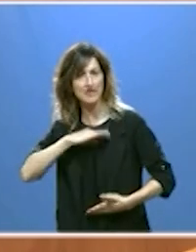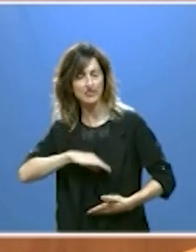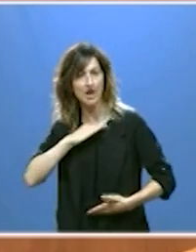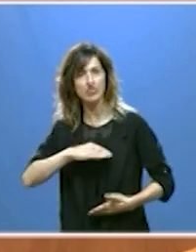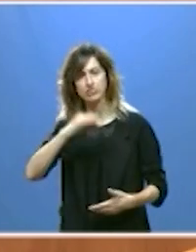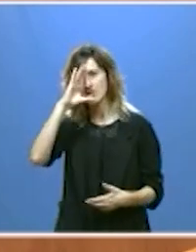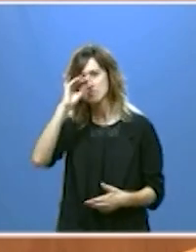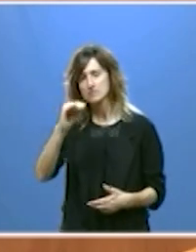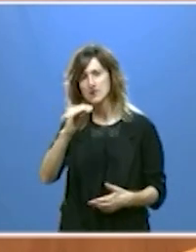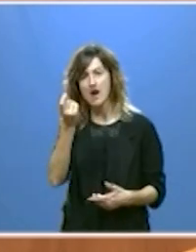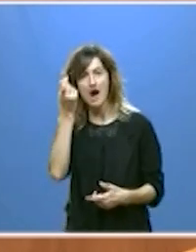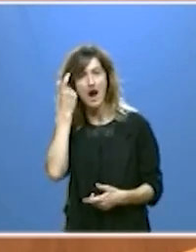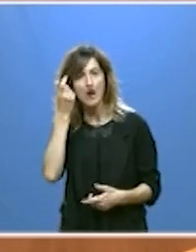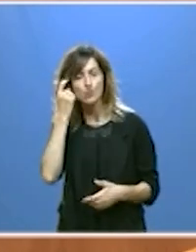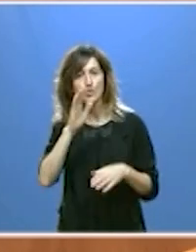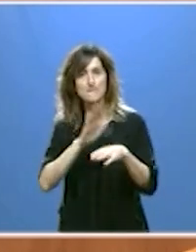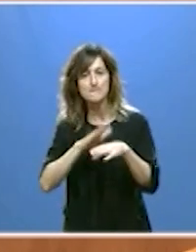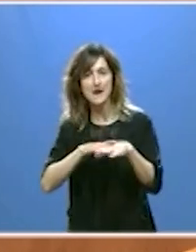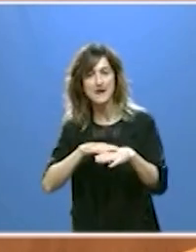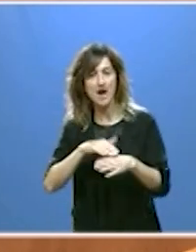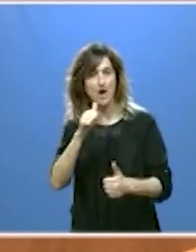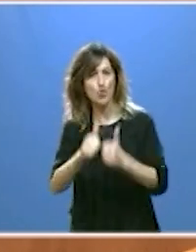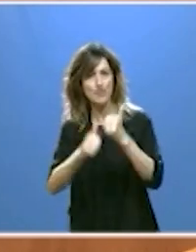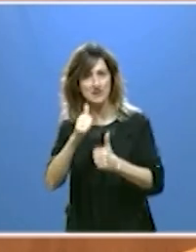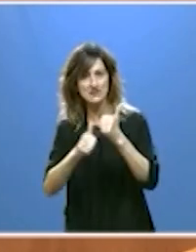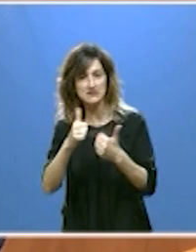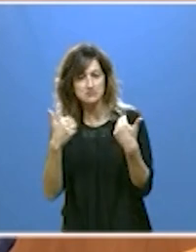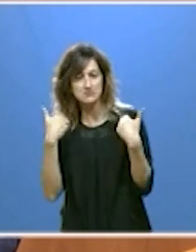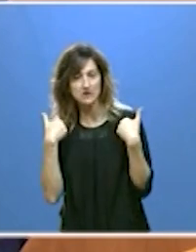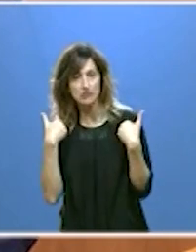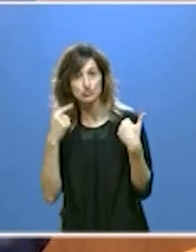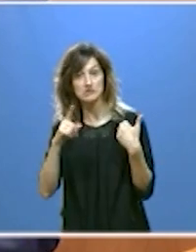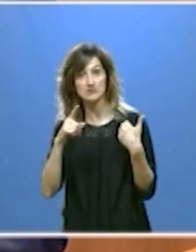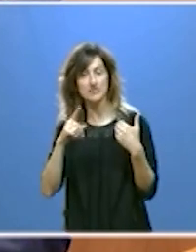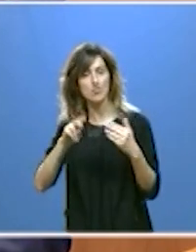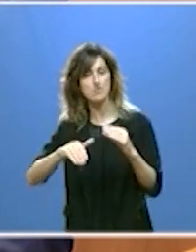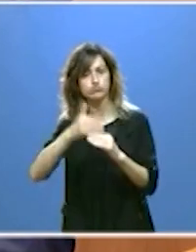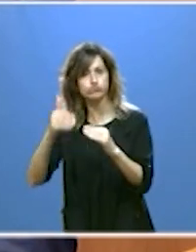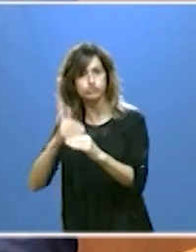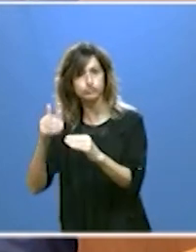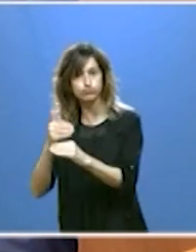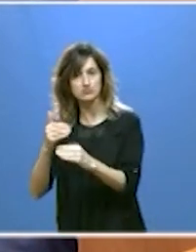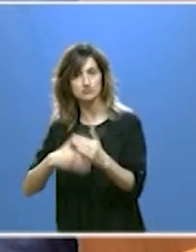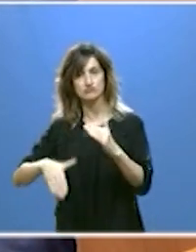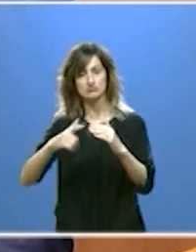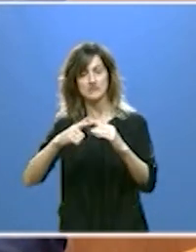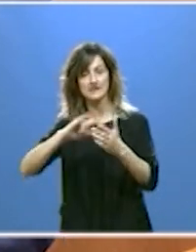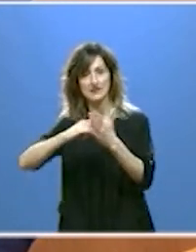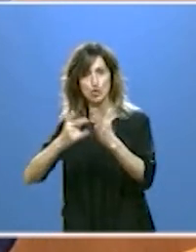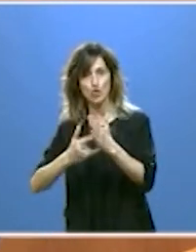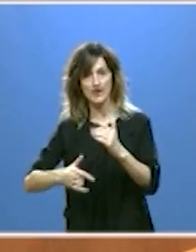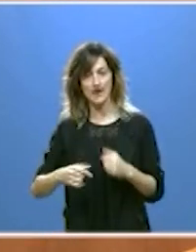conocimiento de los alumnos para que sean competitivos, manteniéndonos en la vanguardia de la innovación tecnológica.